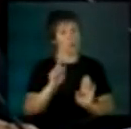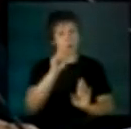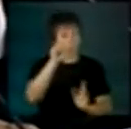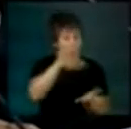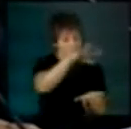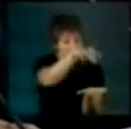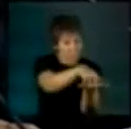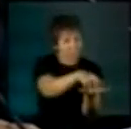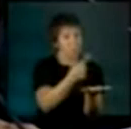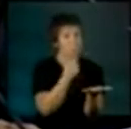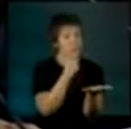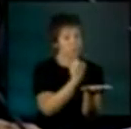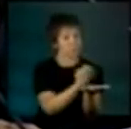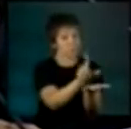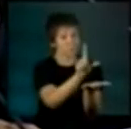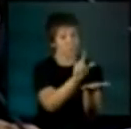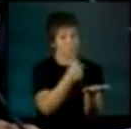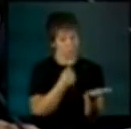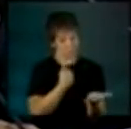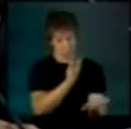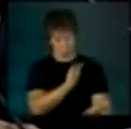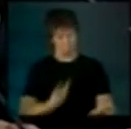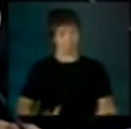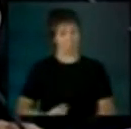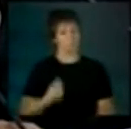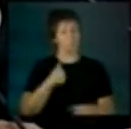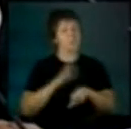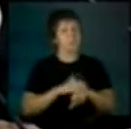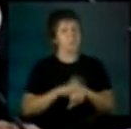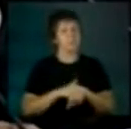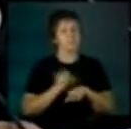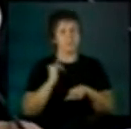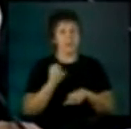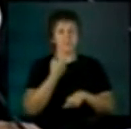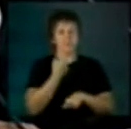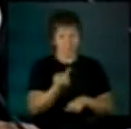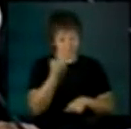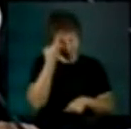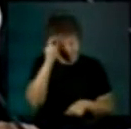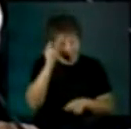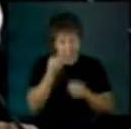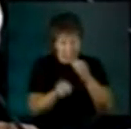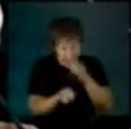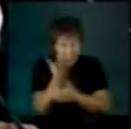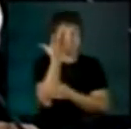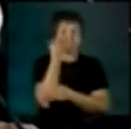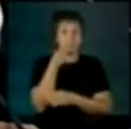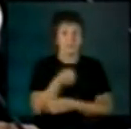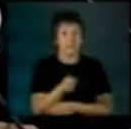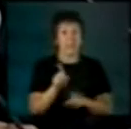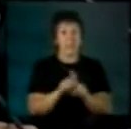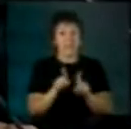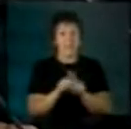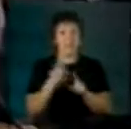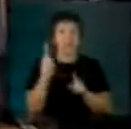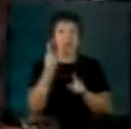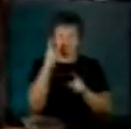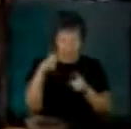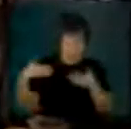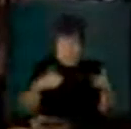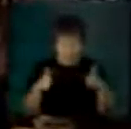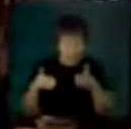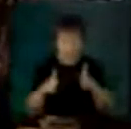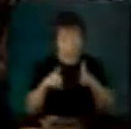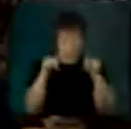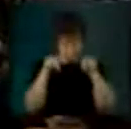lugar. Como gobierno nos corresponde la iniciativa para trazar el mapa de ruta. Aquí